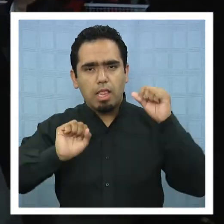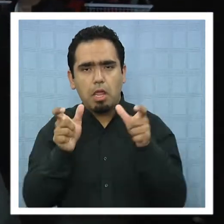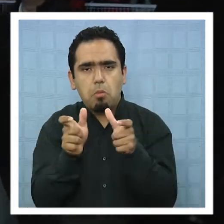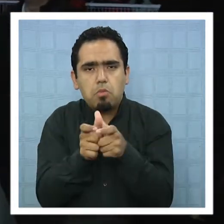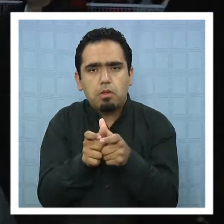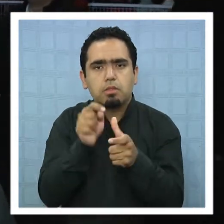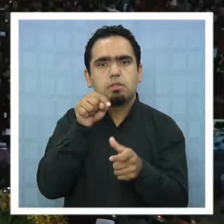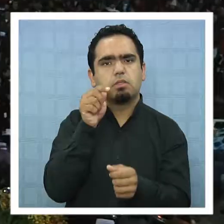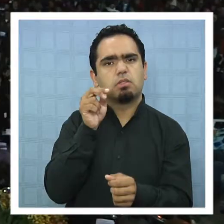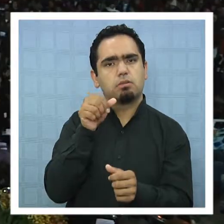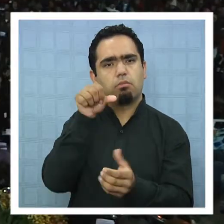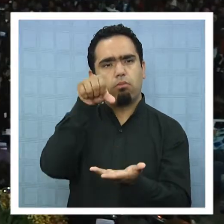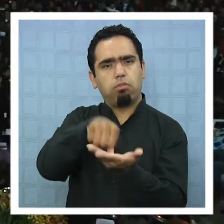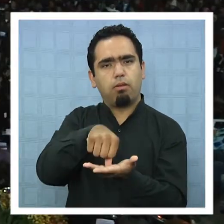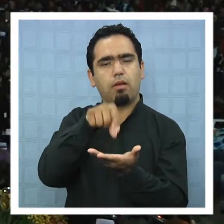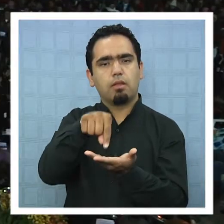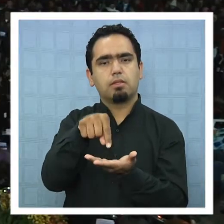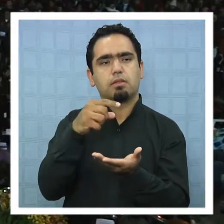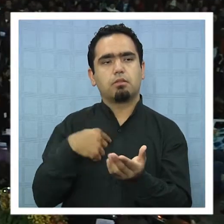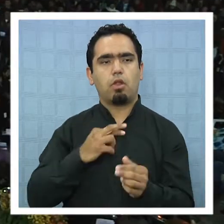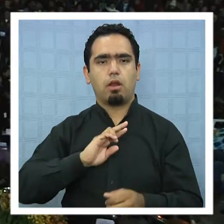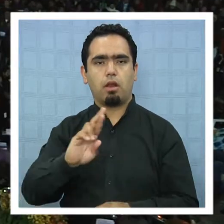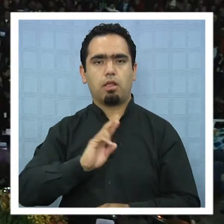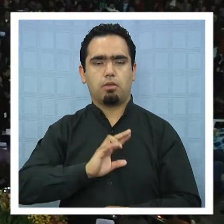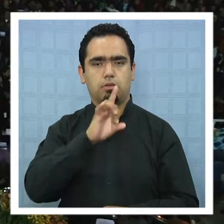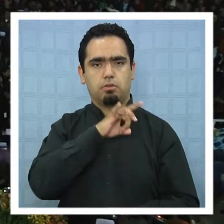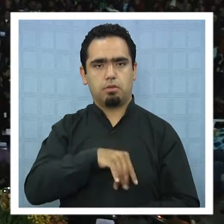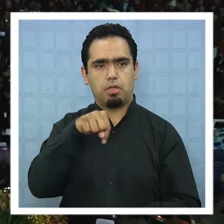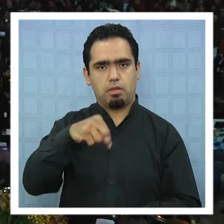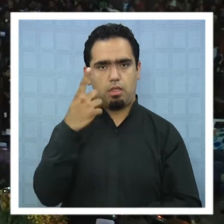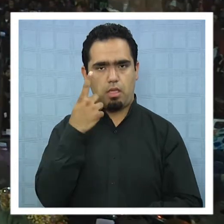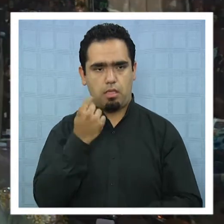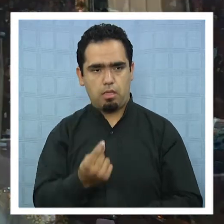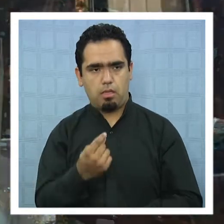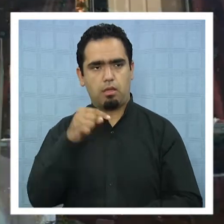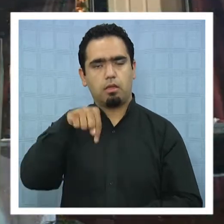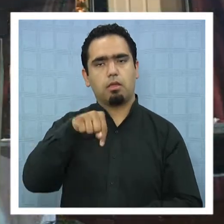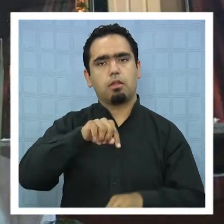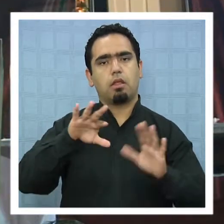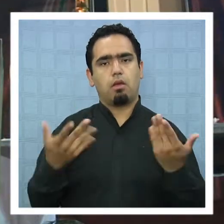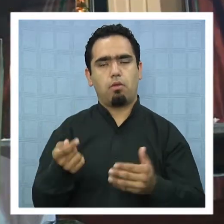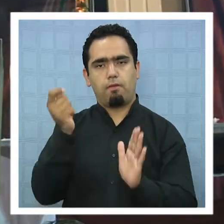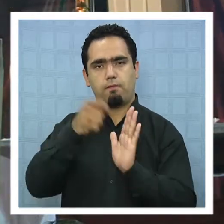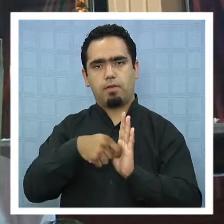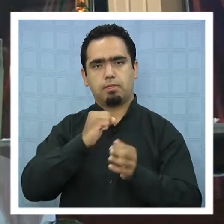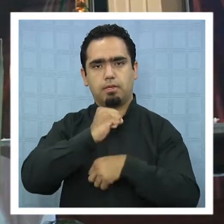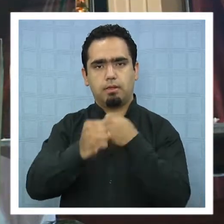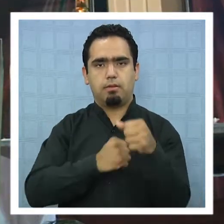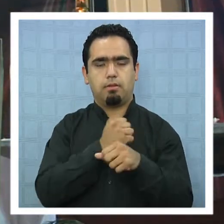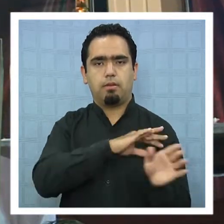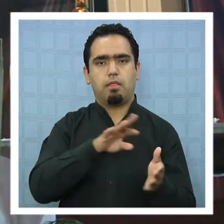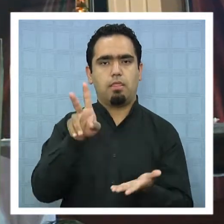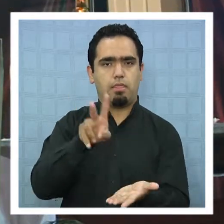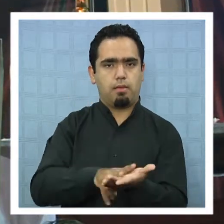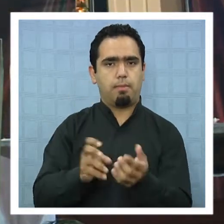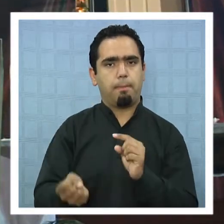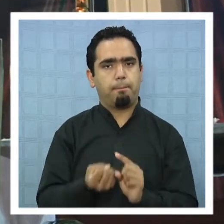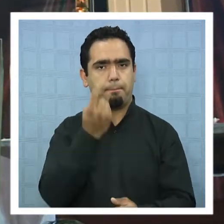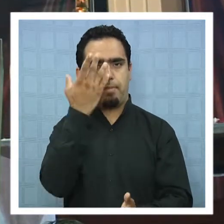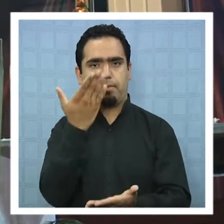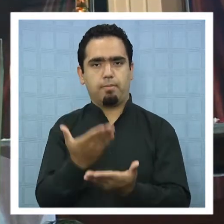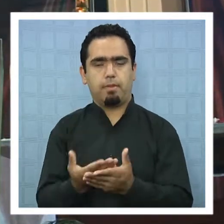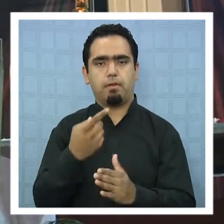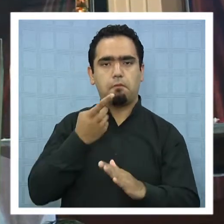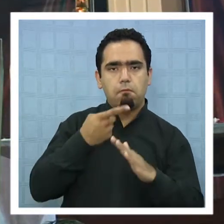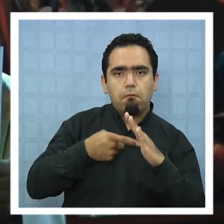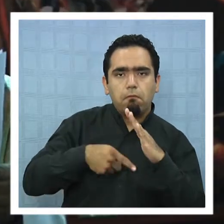religiosidad chilena durante este día y en este periodo del año. Realmente es la primera vez que vengo a